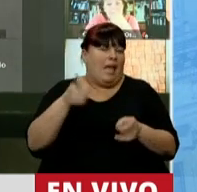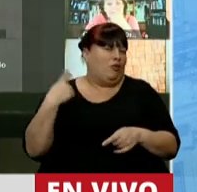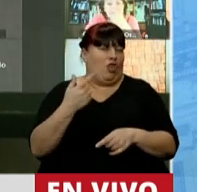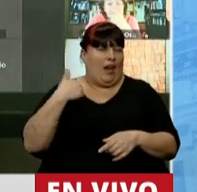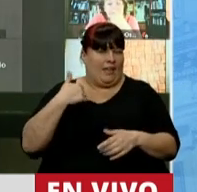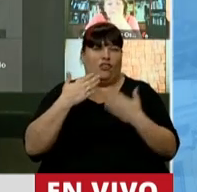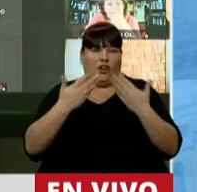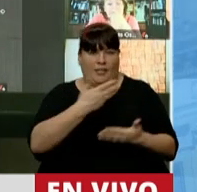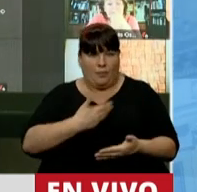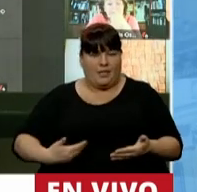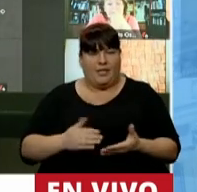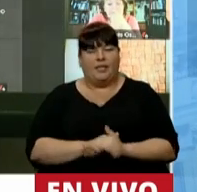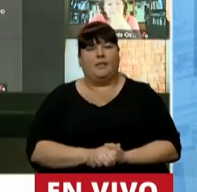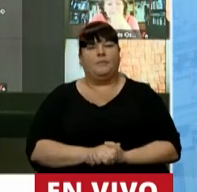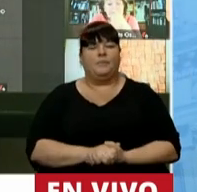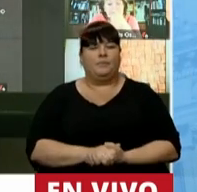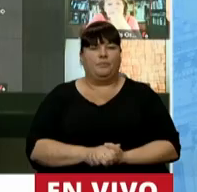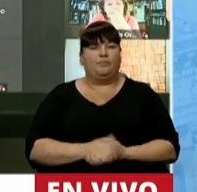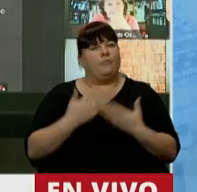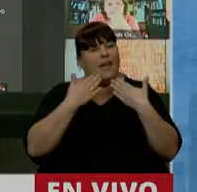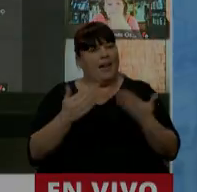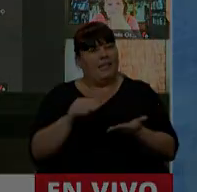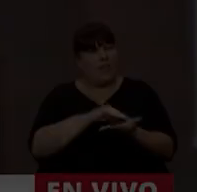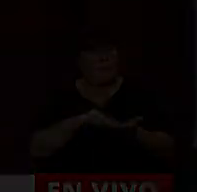los argentinos. Gracias, señor presidente. Muchas gracias, diputado.